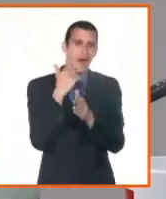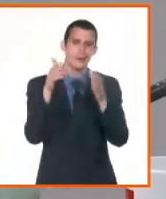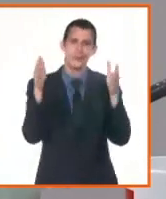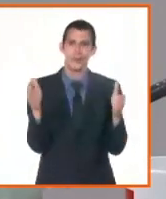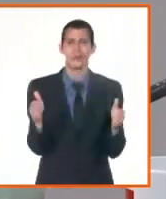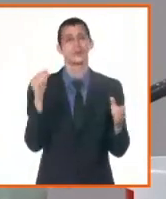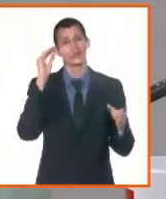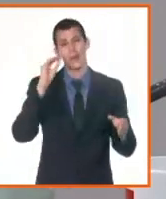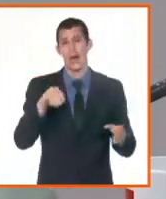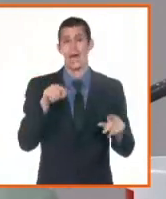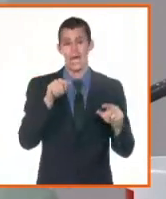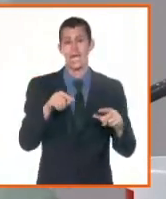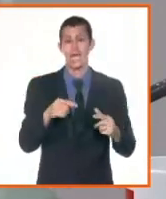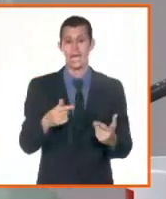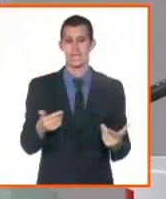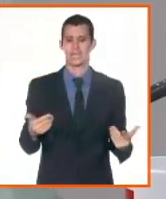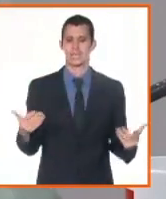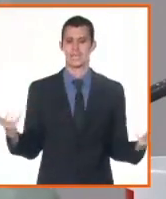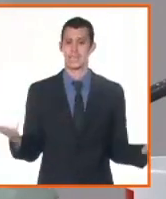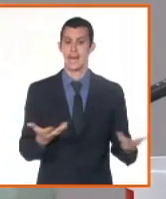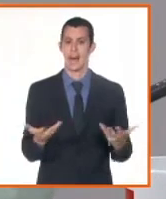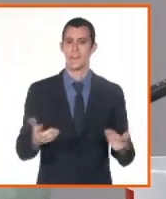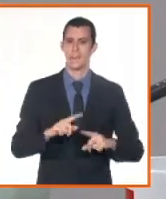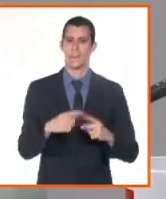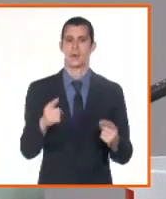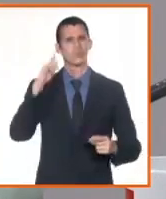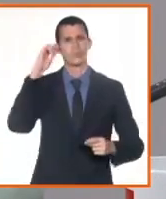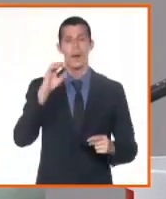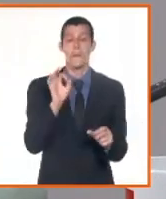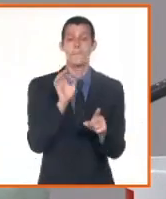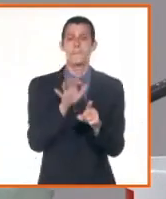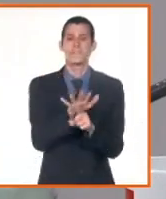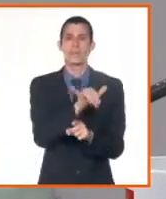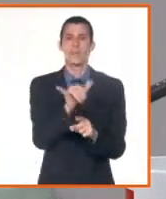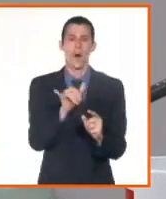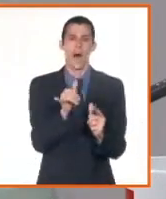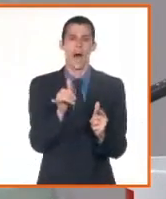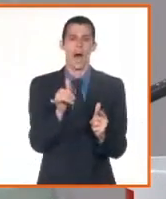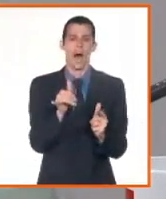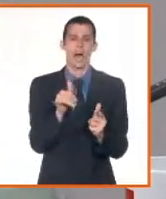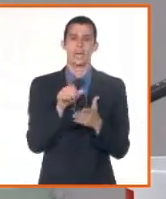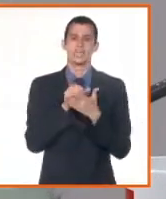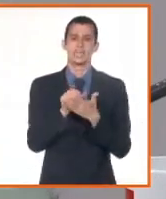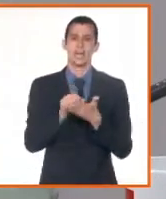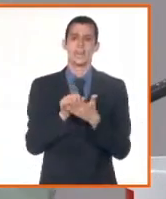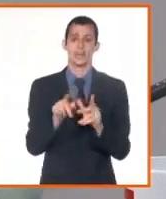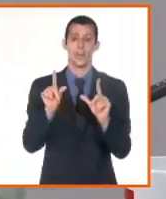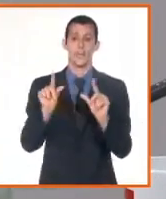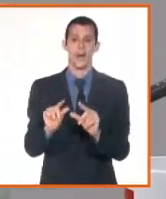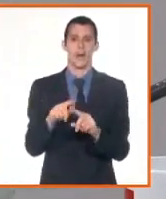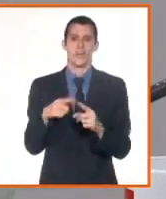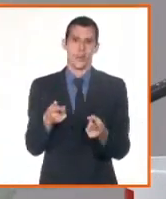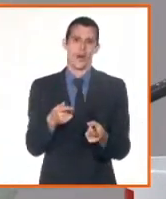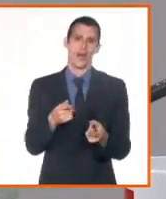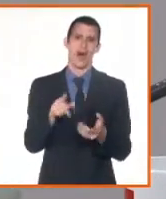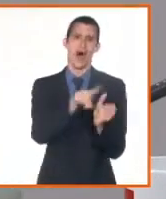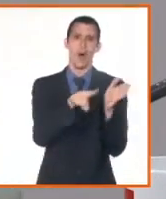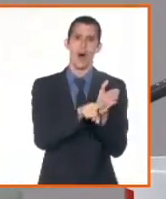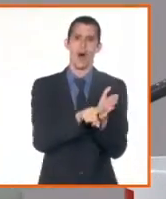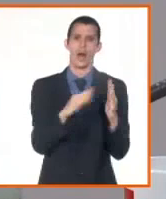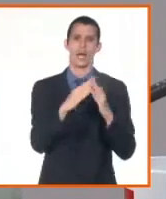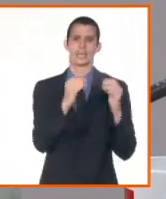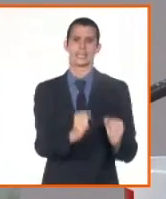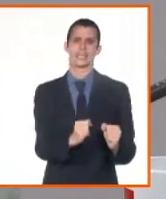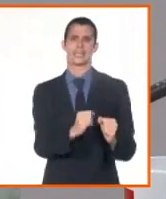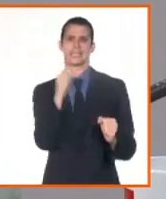dedicar más tiempo, por cuanto todos sabemos que hubo una disminución del servicio, a poder introducir esos datos y en esos años,